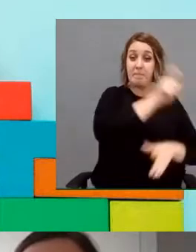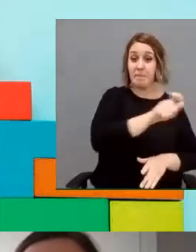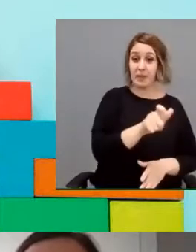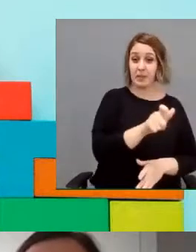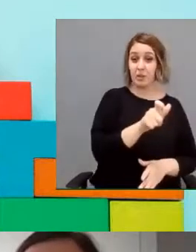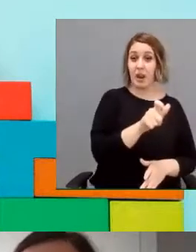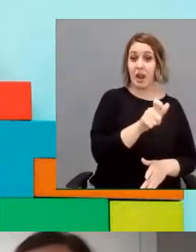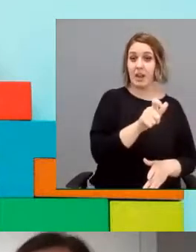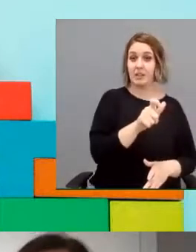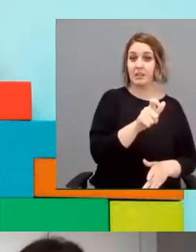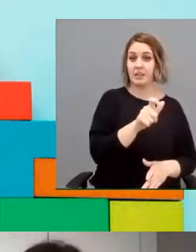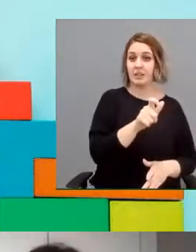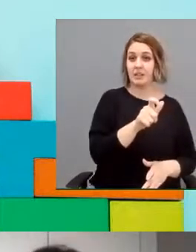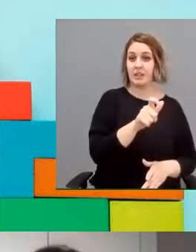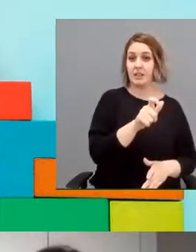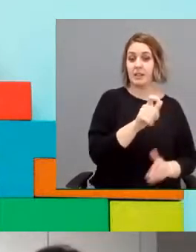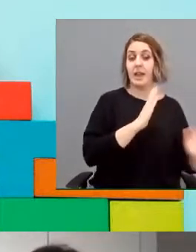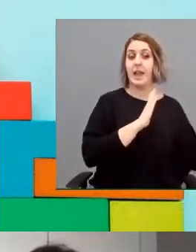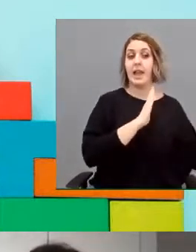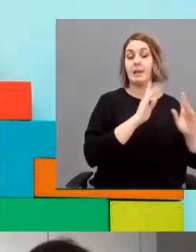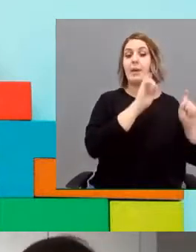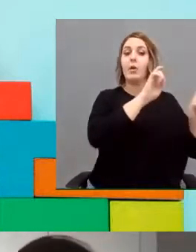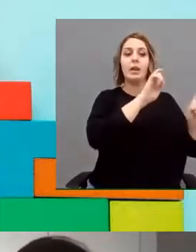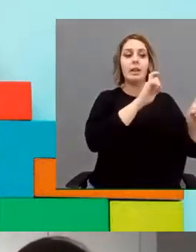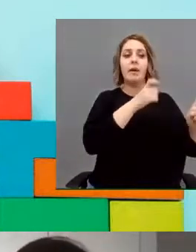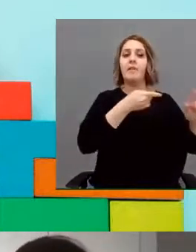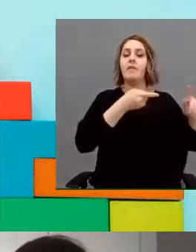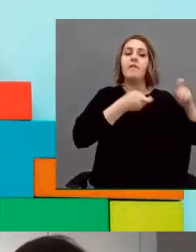ciclos de las etapas educativas.